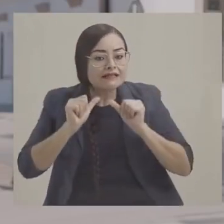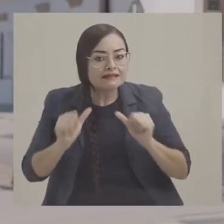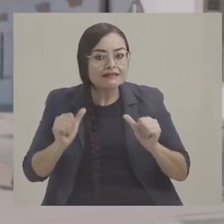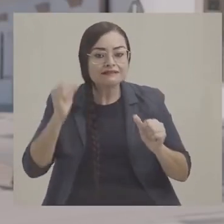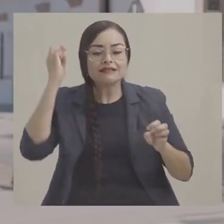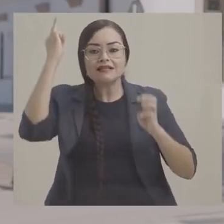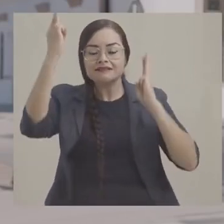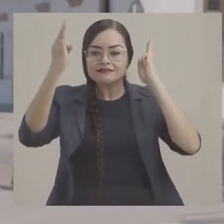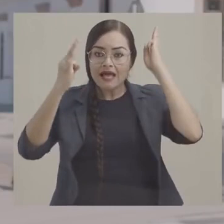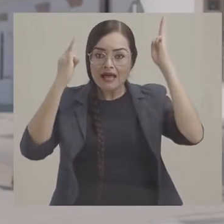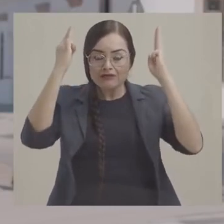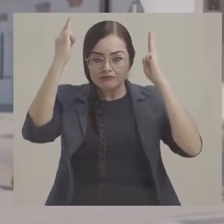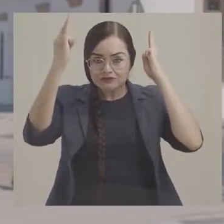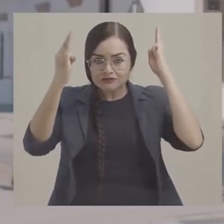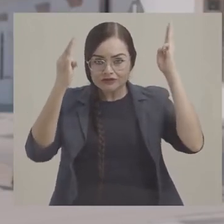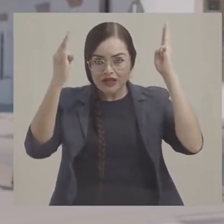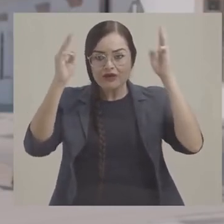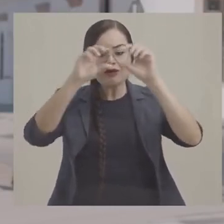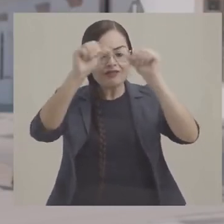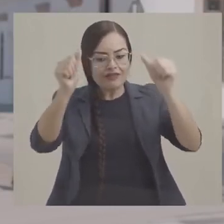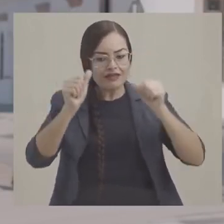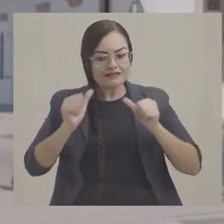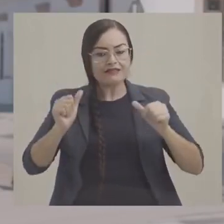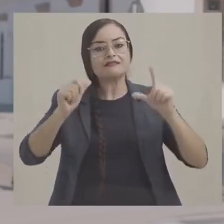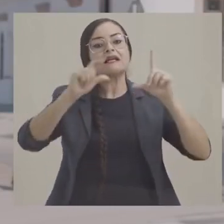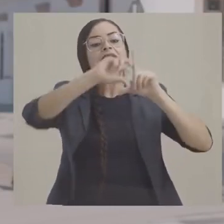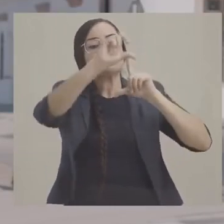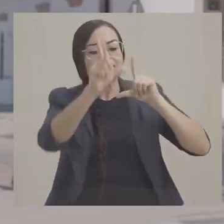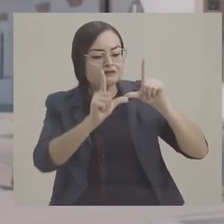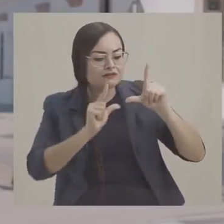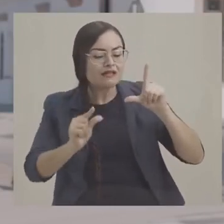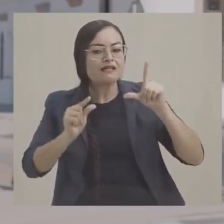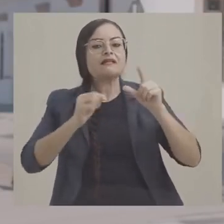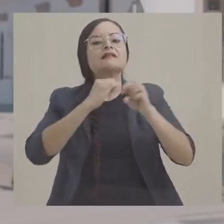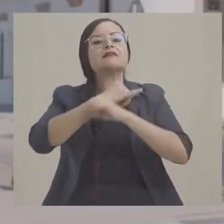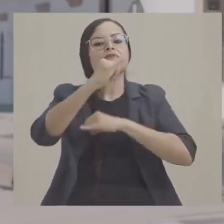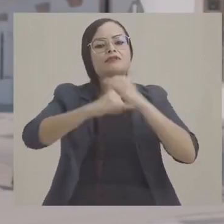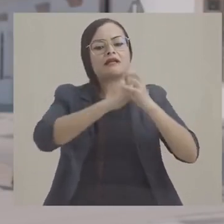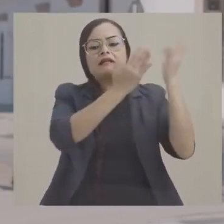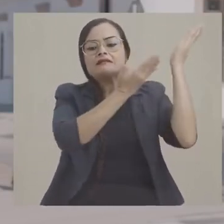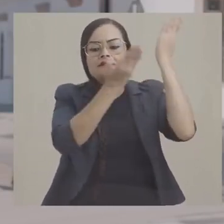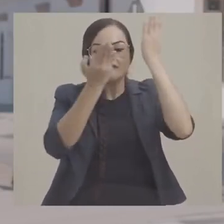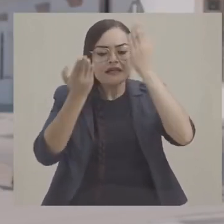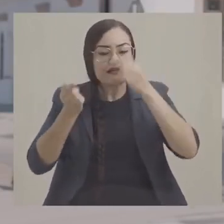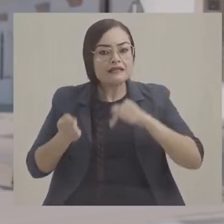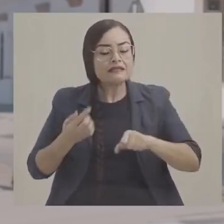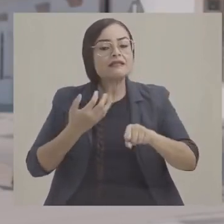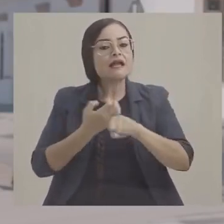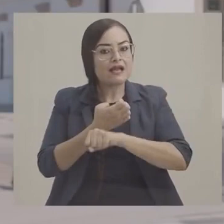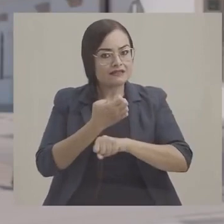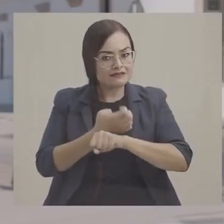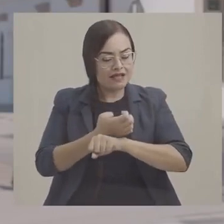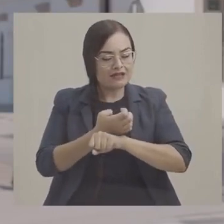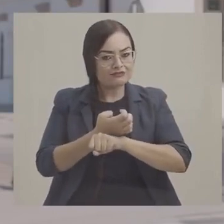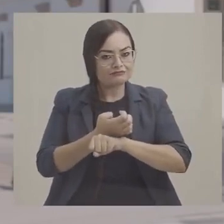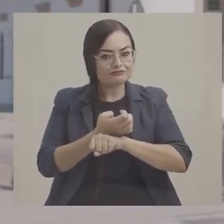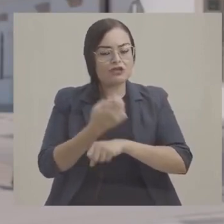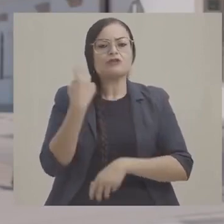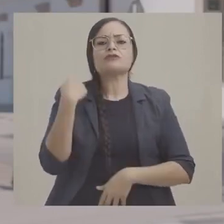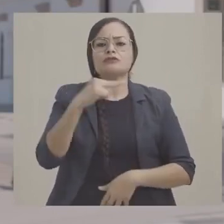nueva Catedral de las Expresiones Artísticas Nacionales e Internacionales que finalmente habrán de llegar a nuestro estado.